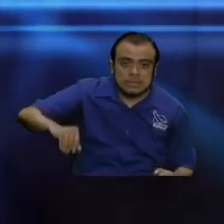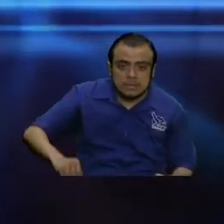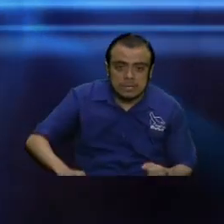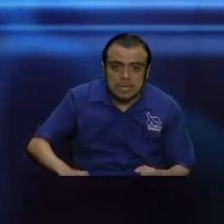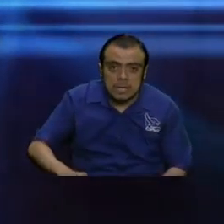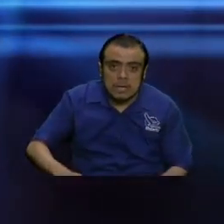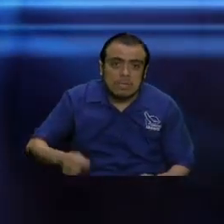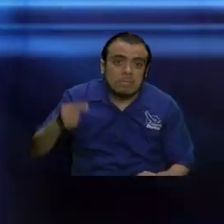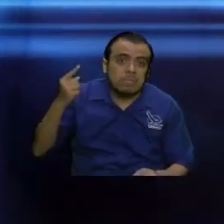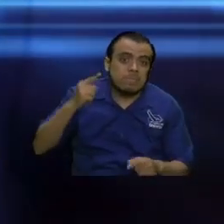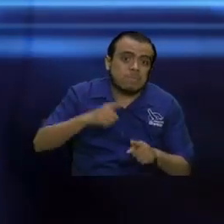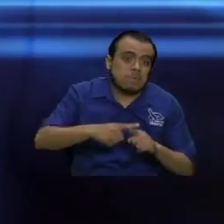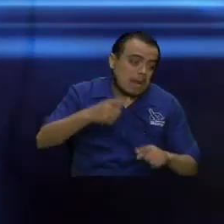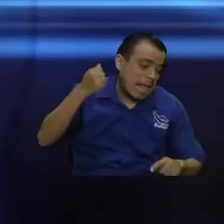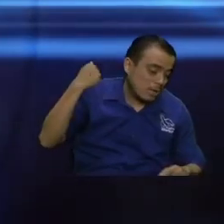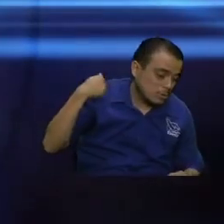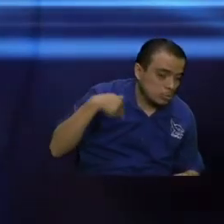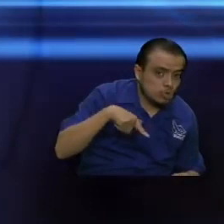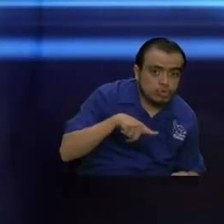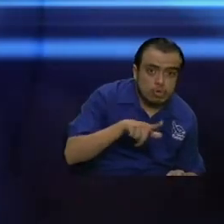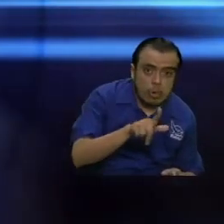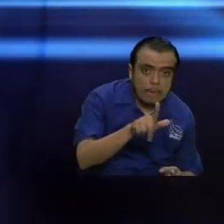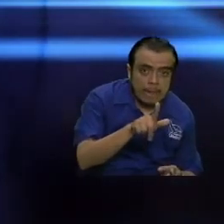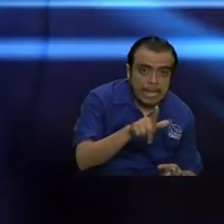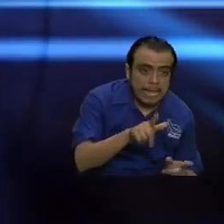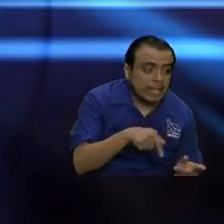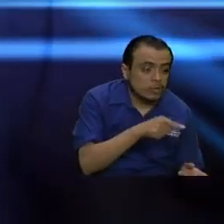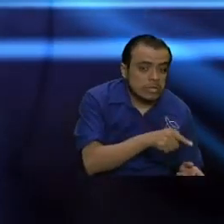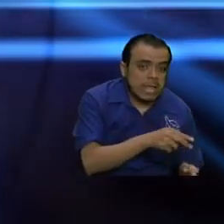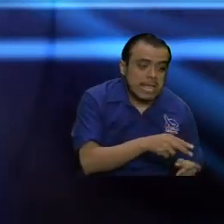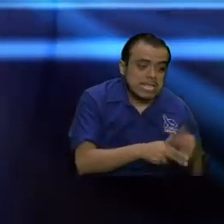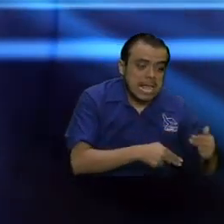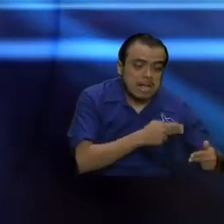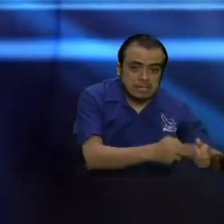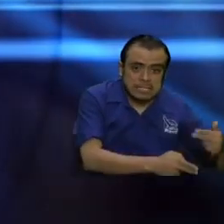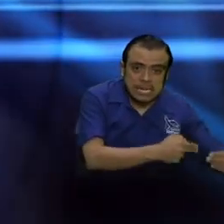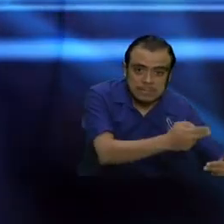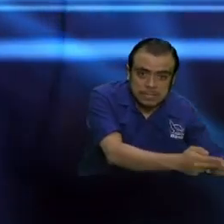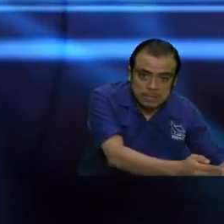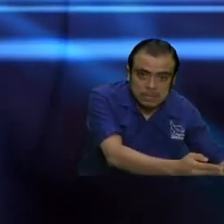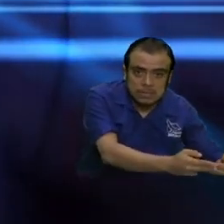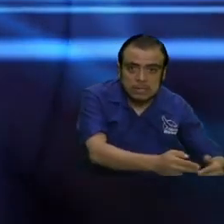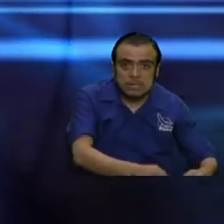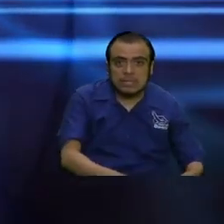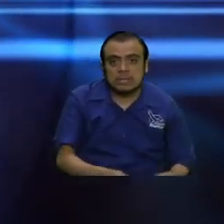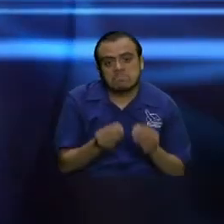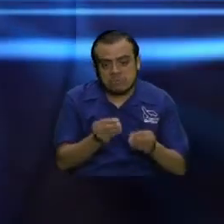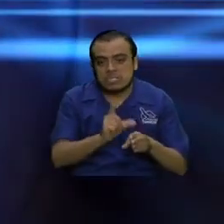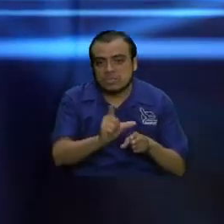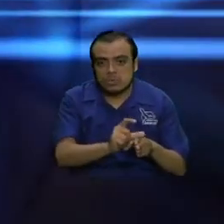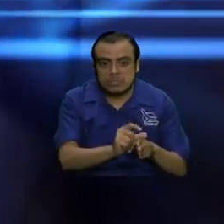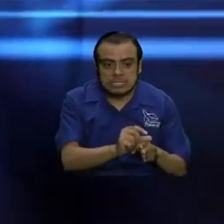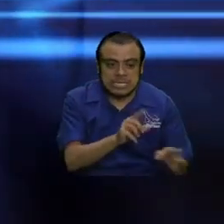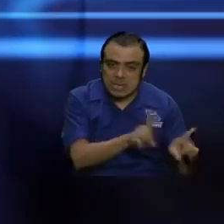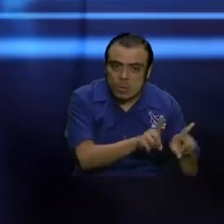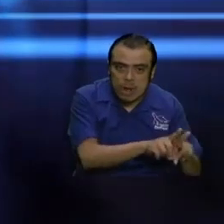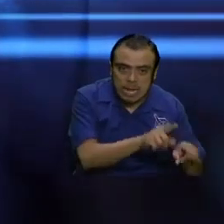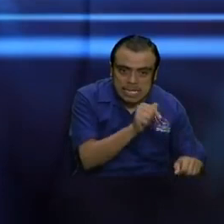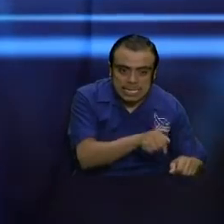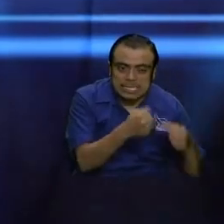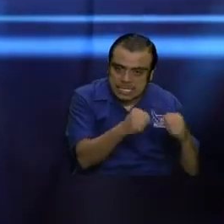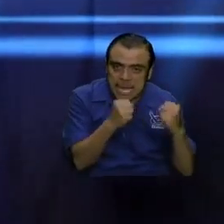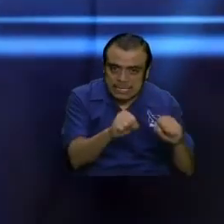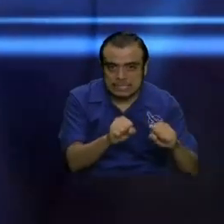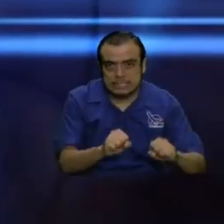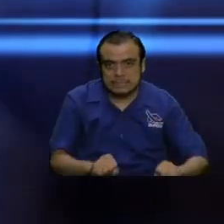de la tradición que ustedes han transmitido y muchas cosas parecidas a estas hacen